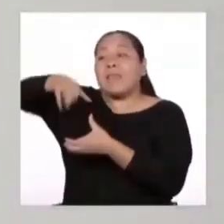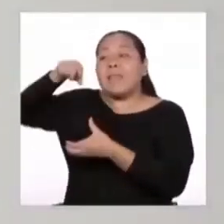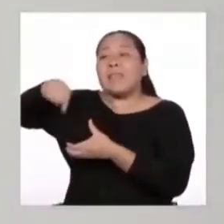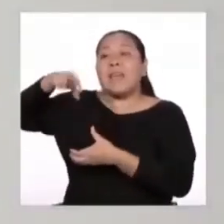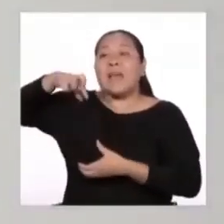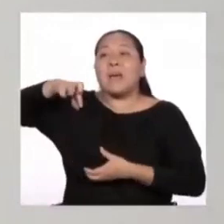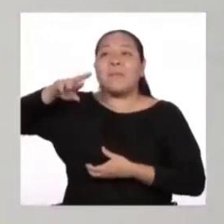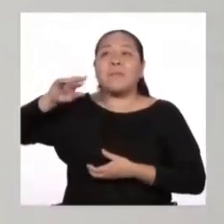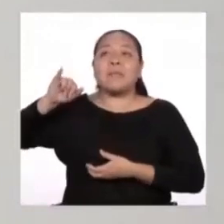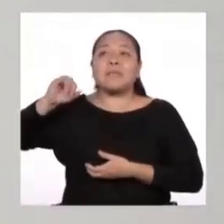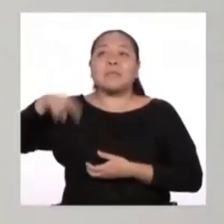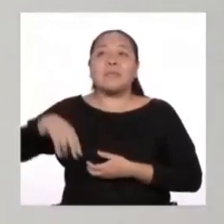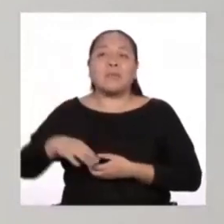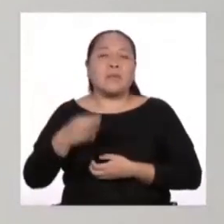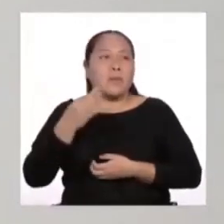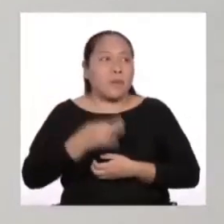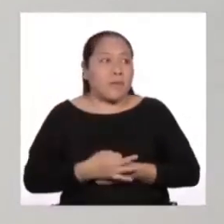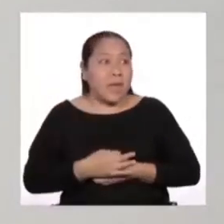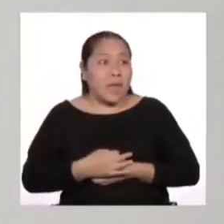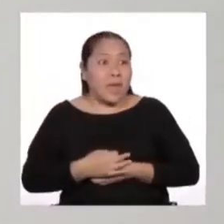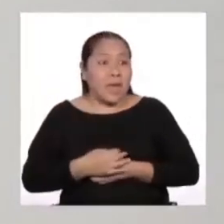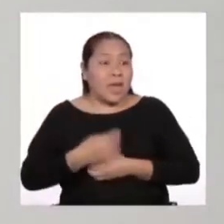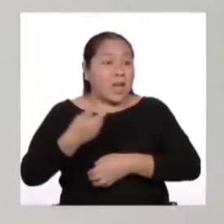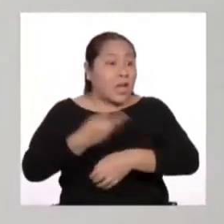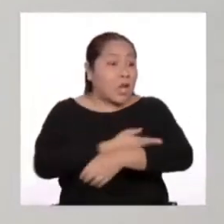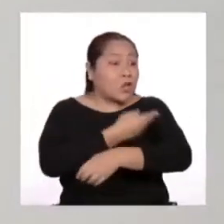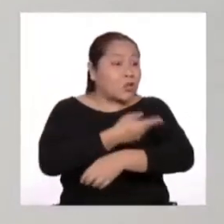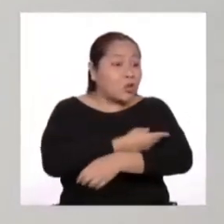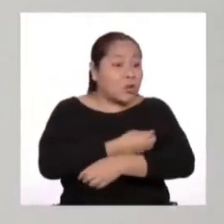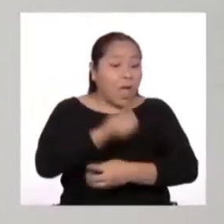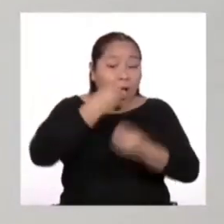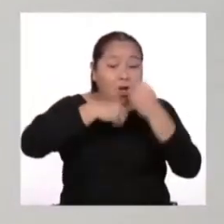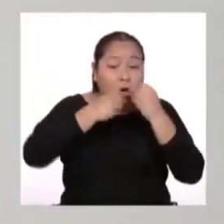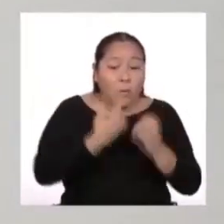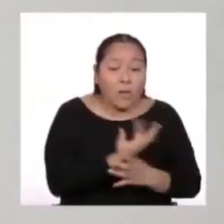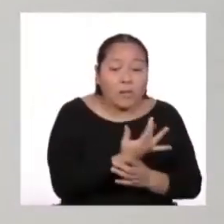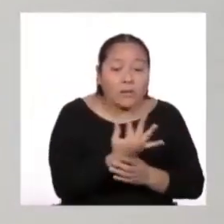¿Es verdad que los corderos se comen los arbustos? Sí, es cierto.